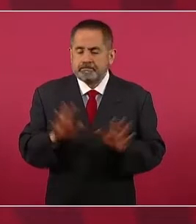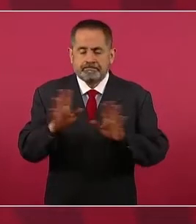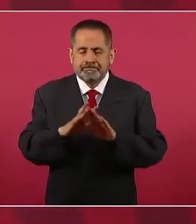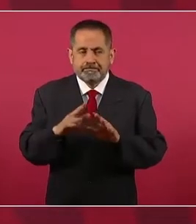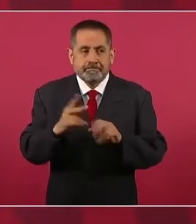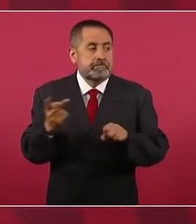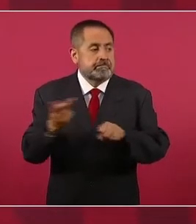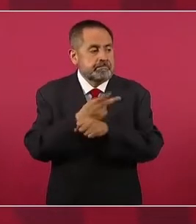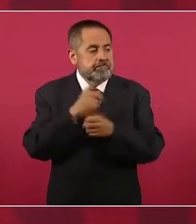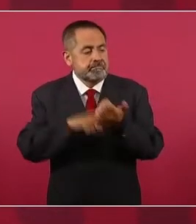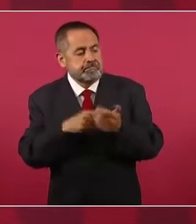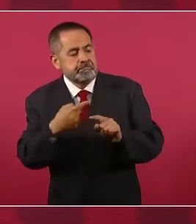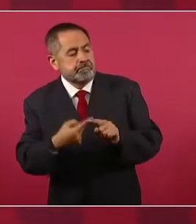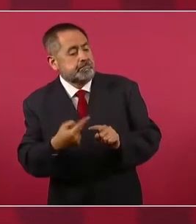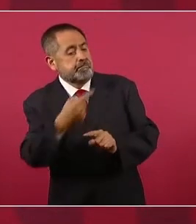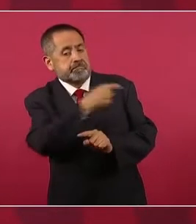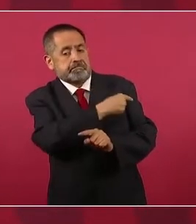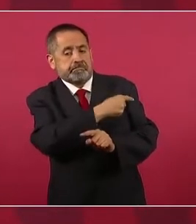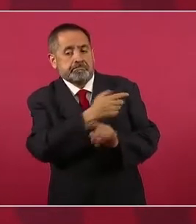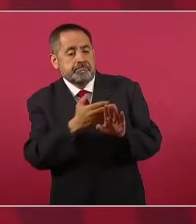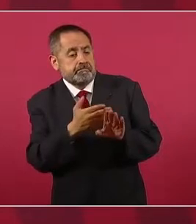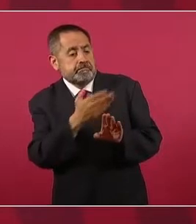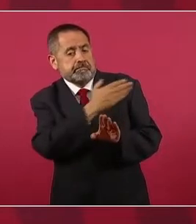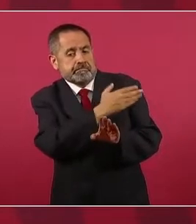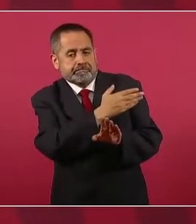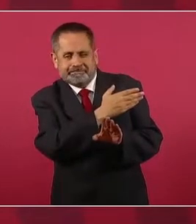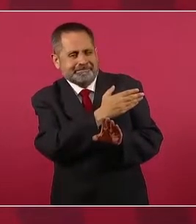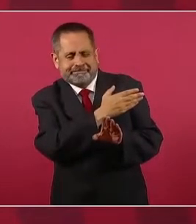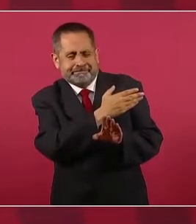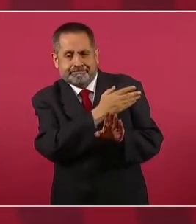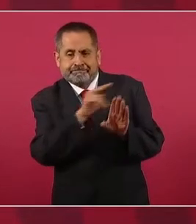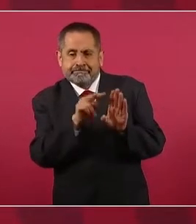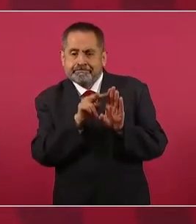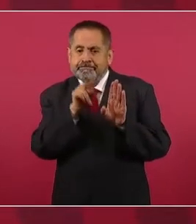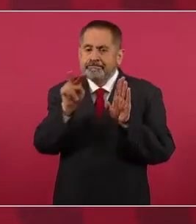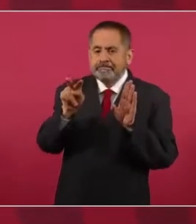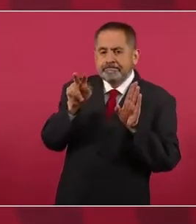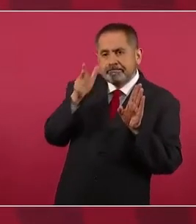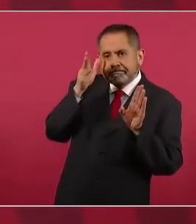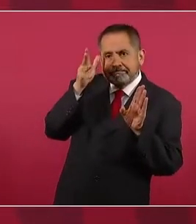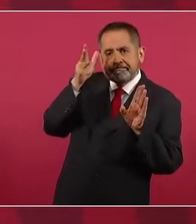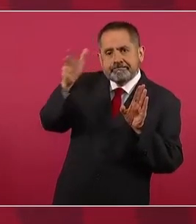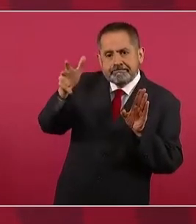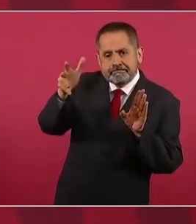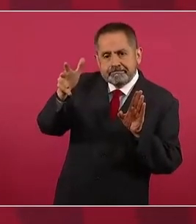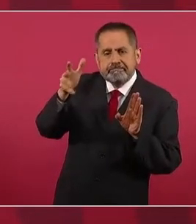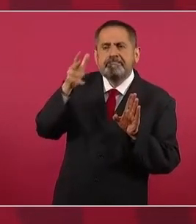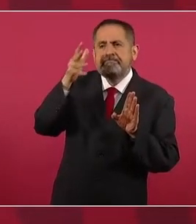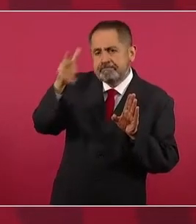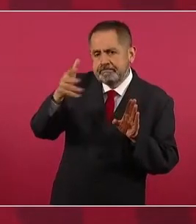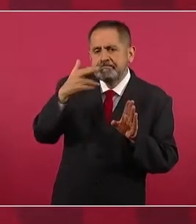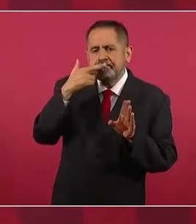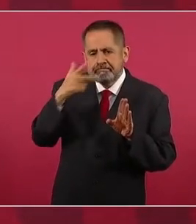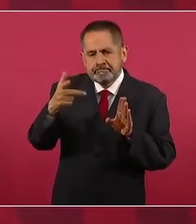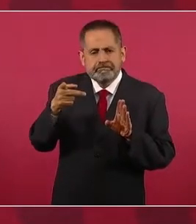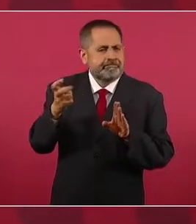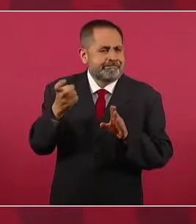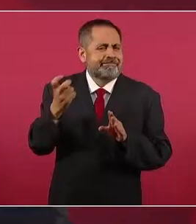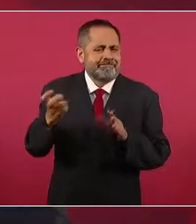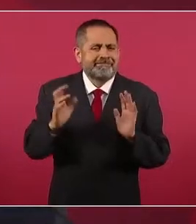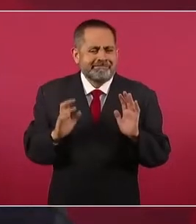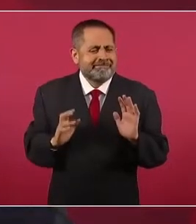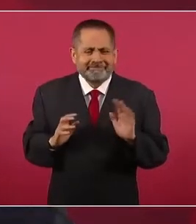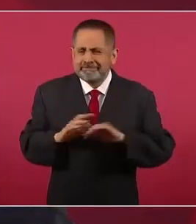hacia adelante y que se